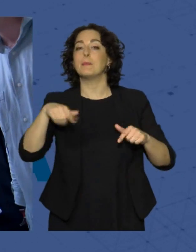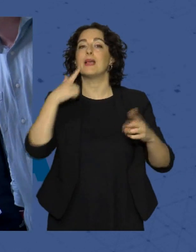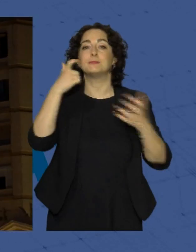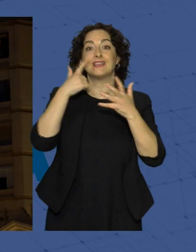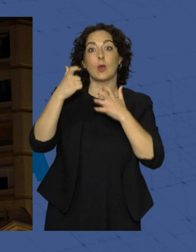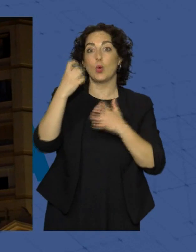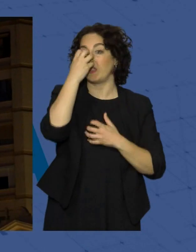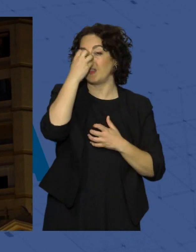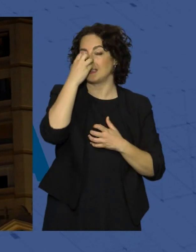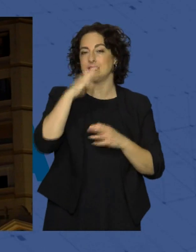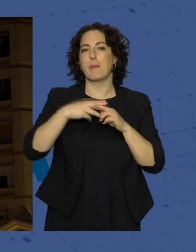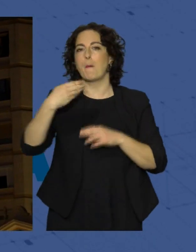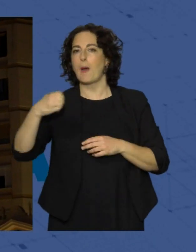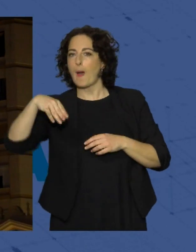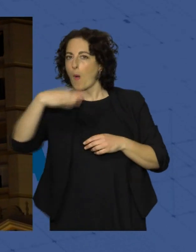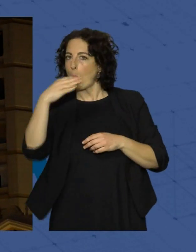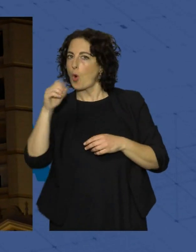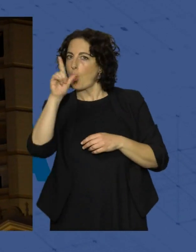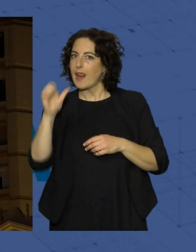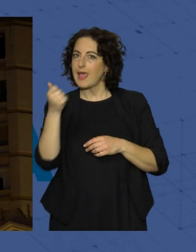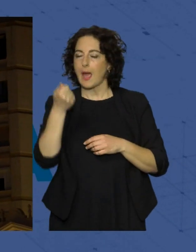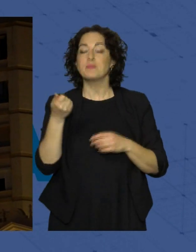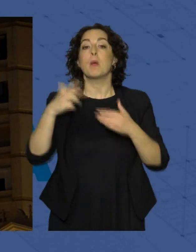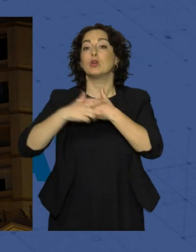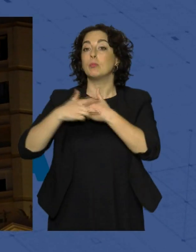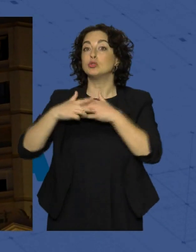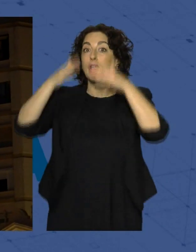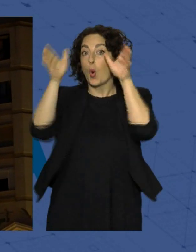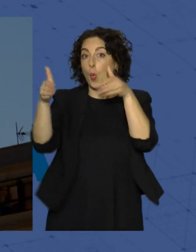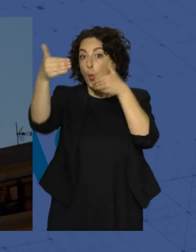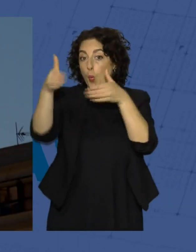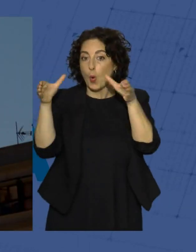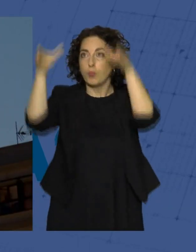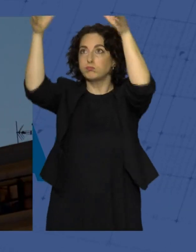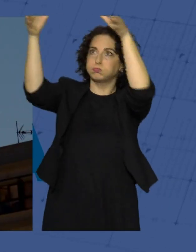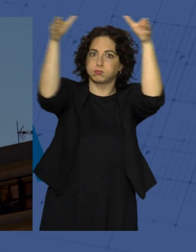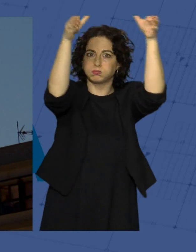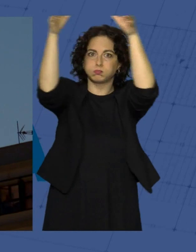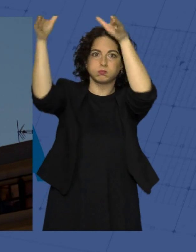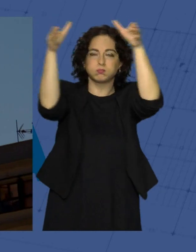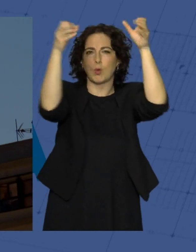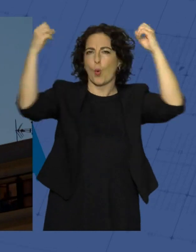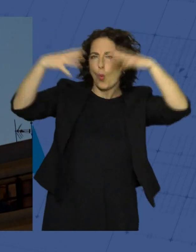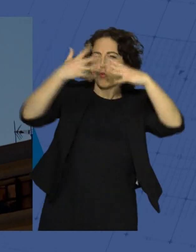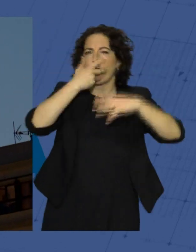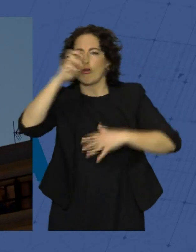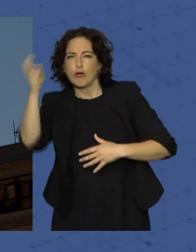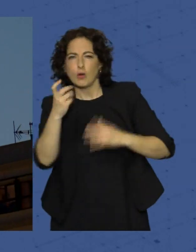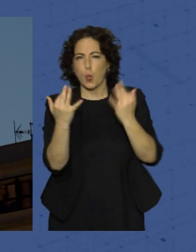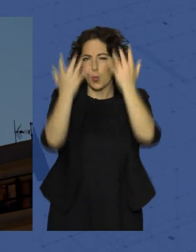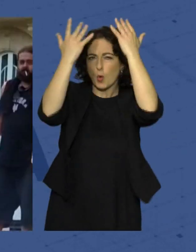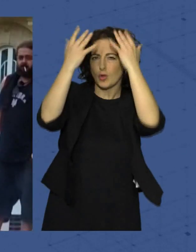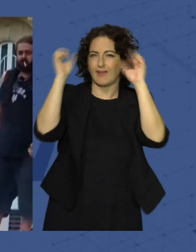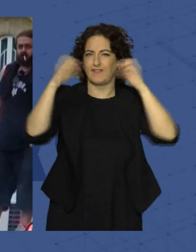Bambolea Producciones. En Puerta de Purchena, un cubo tridimensional suspendido en el aire sorprendió al espectador con luces, colores, humo y efectos